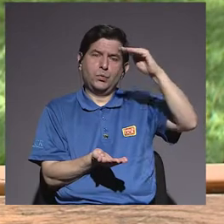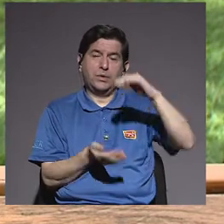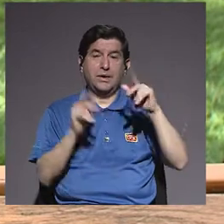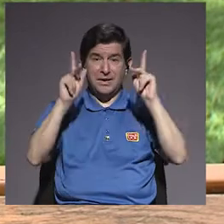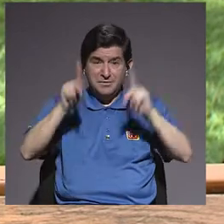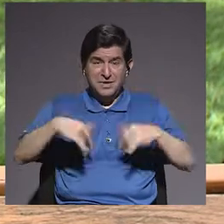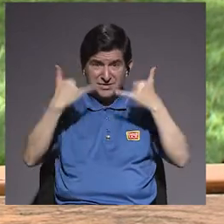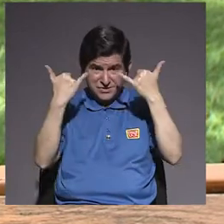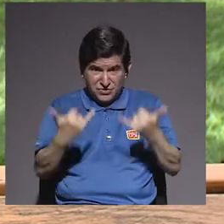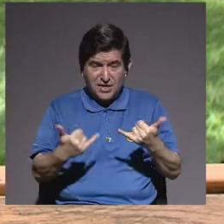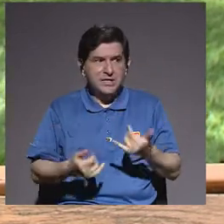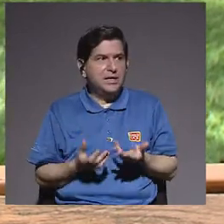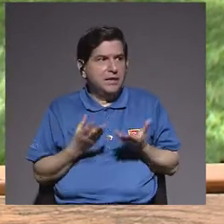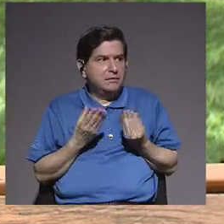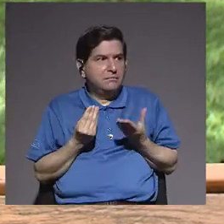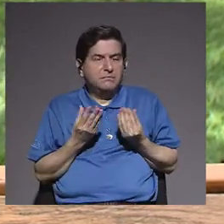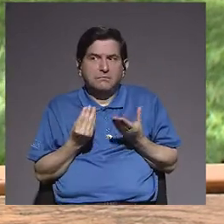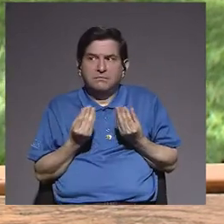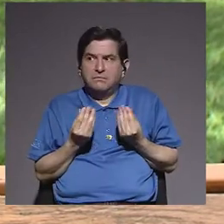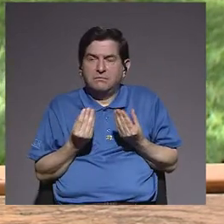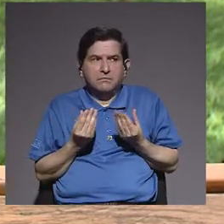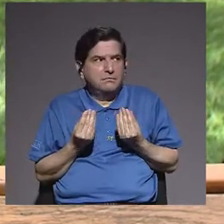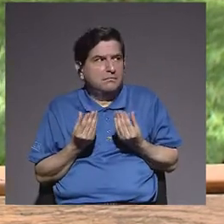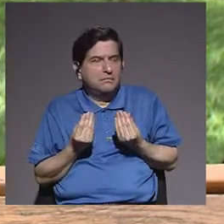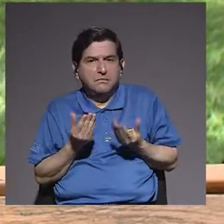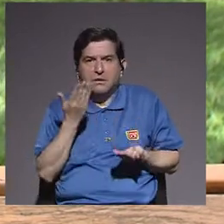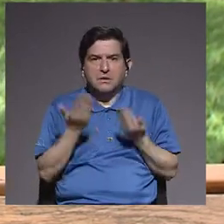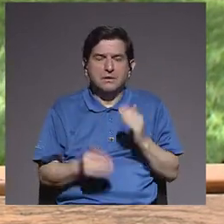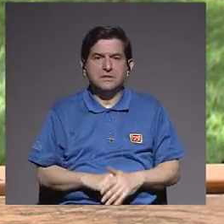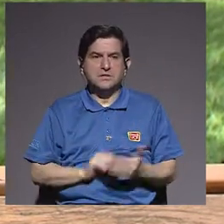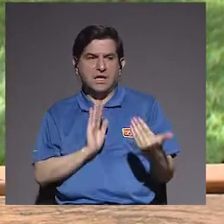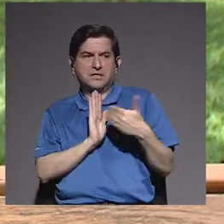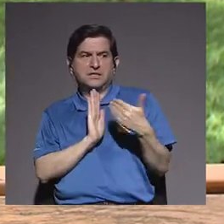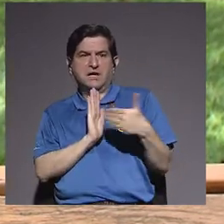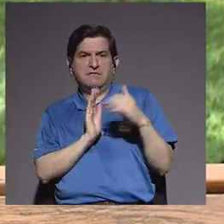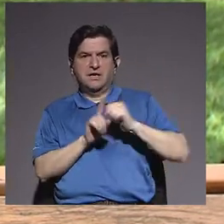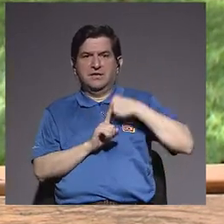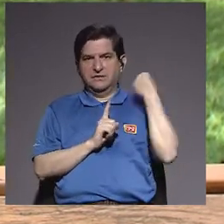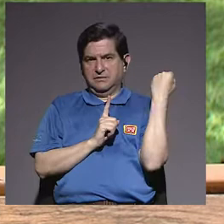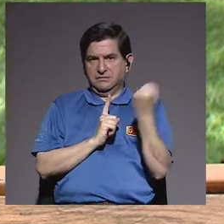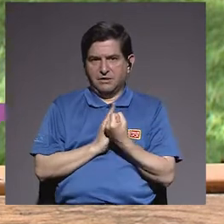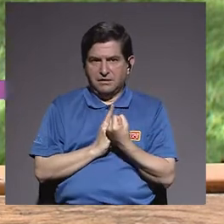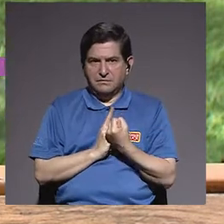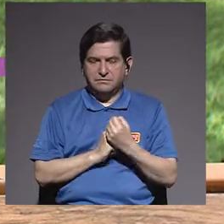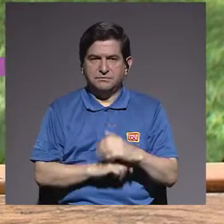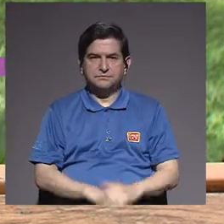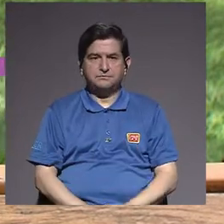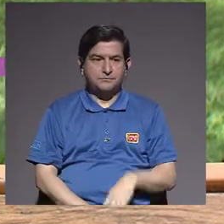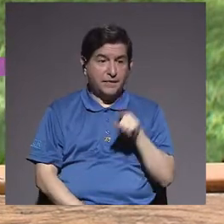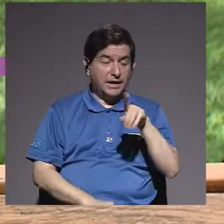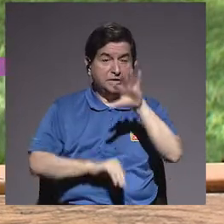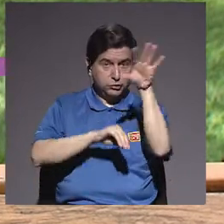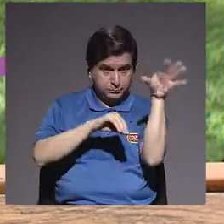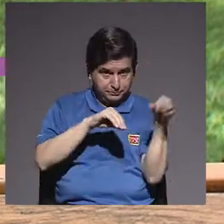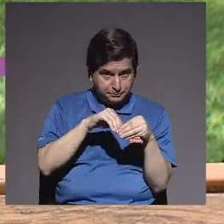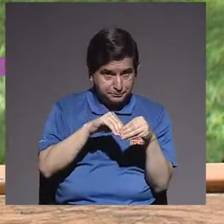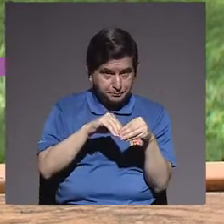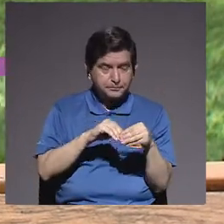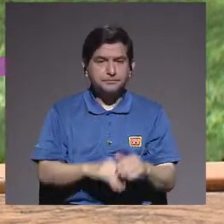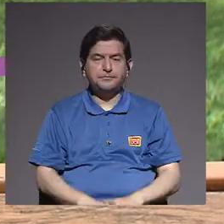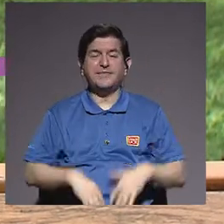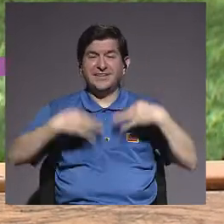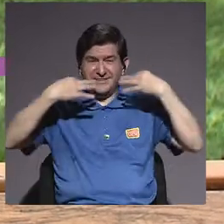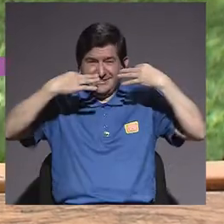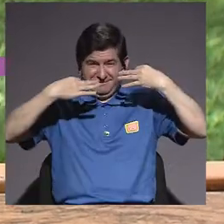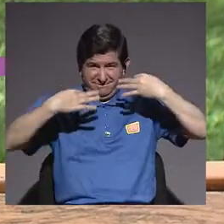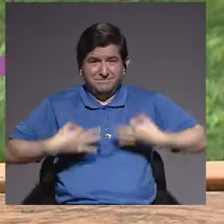ya la persona también le da miedo de sufrir algún percance. Y eso además de que